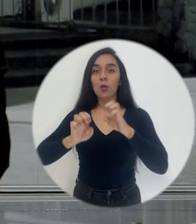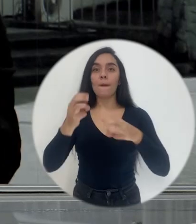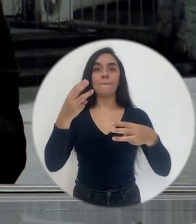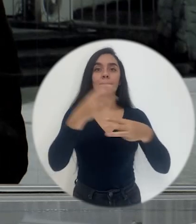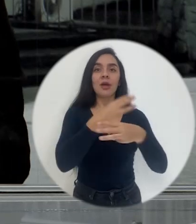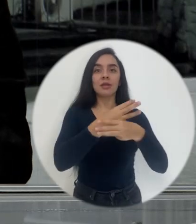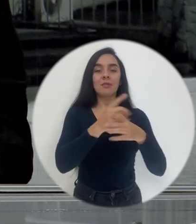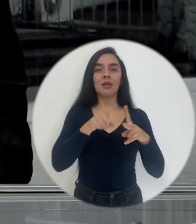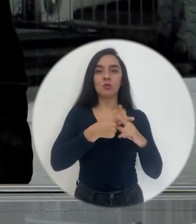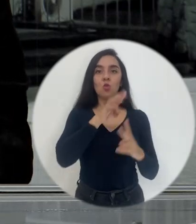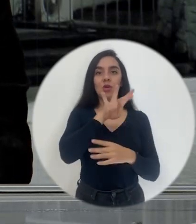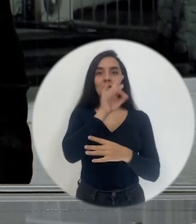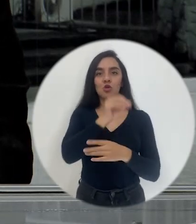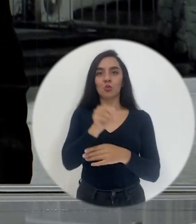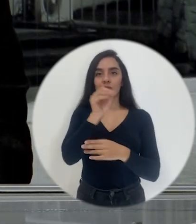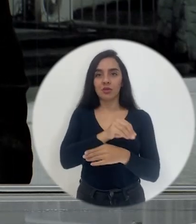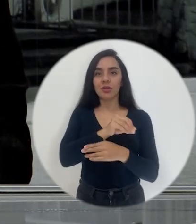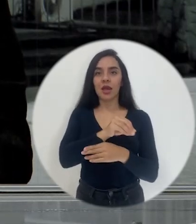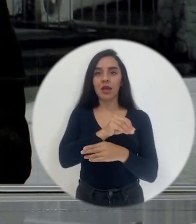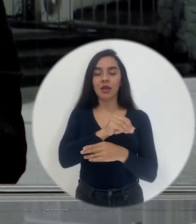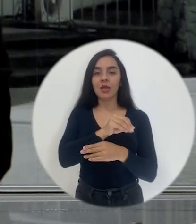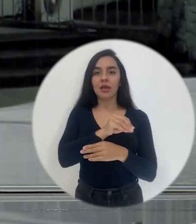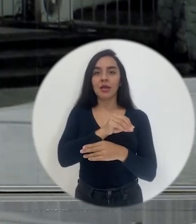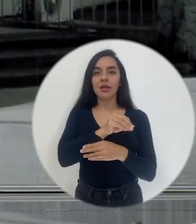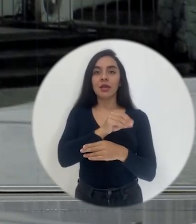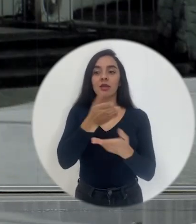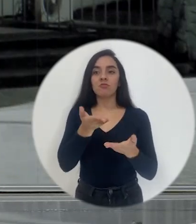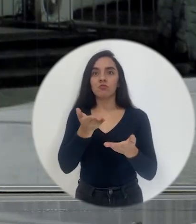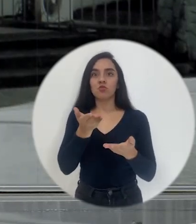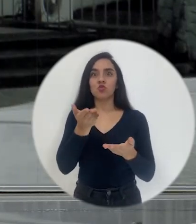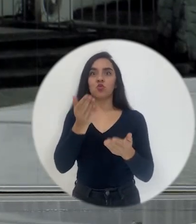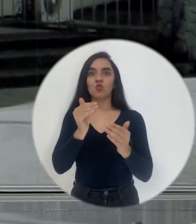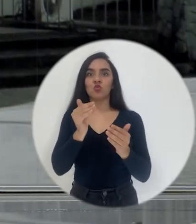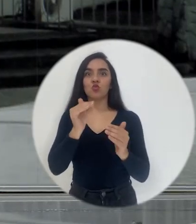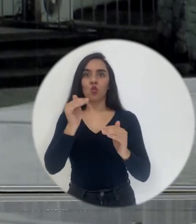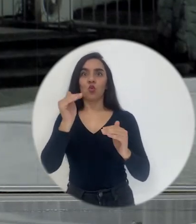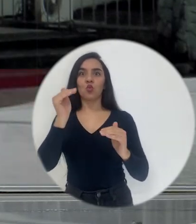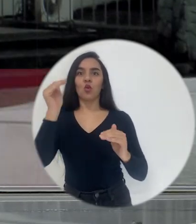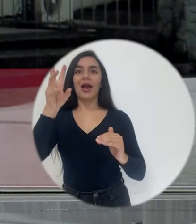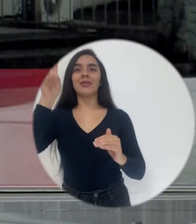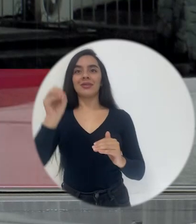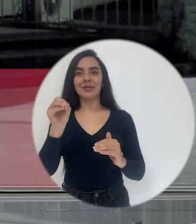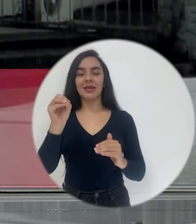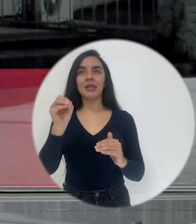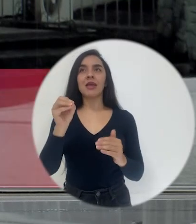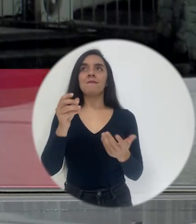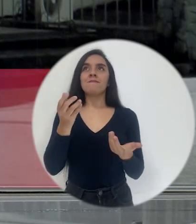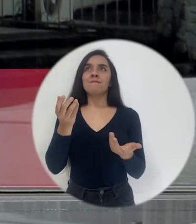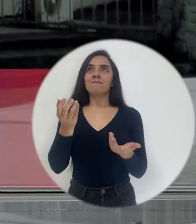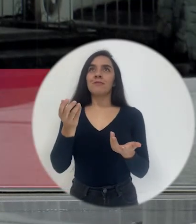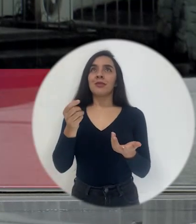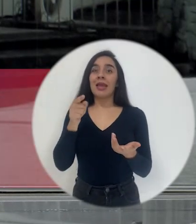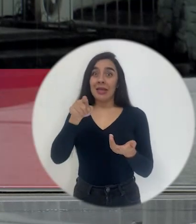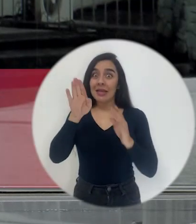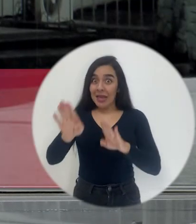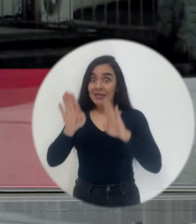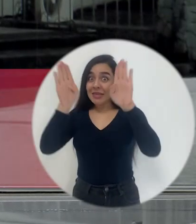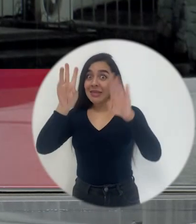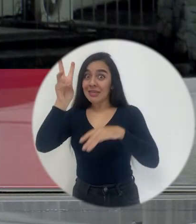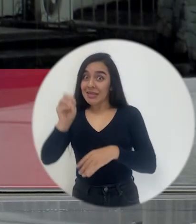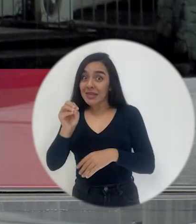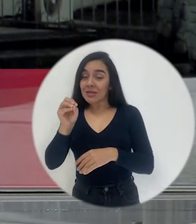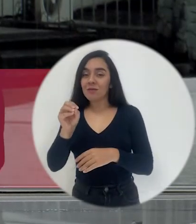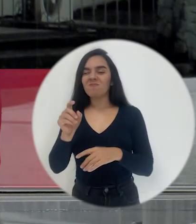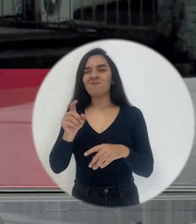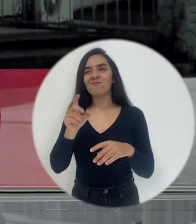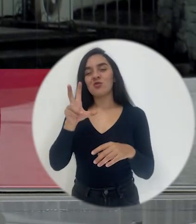puntos. Matemática empezó con un 48 de promedio y llegamos a un 60, que es bastante... No es excelente,